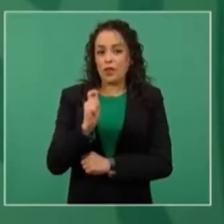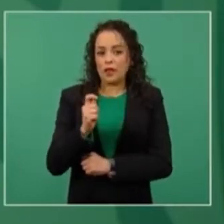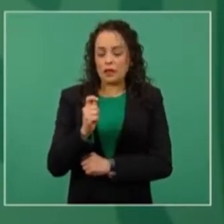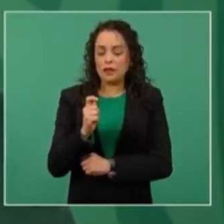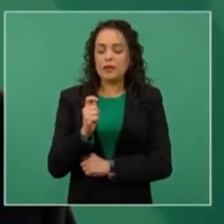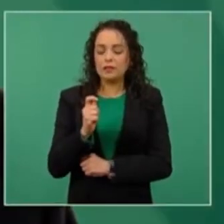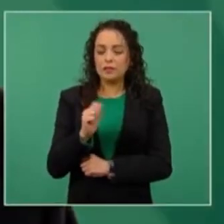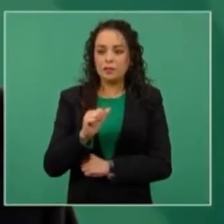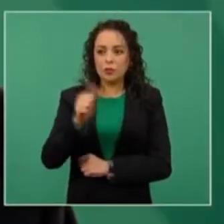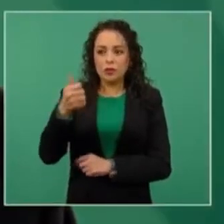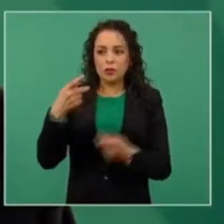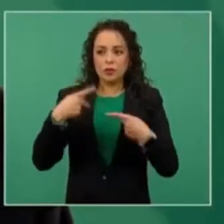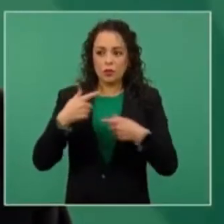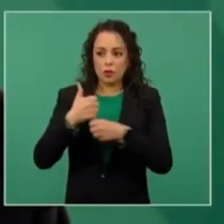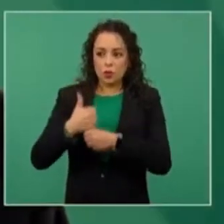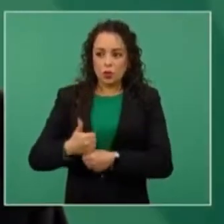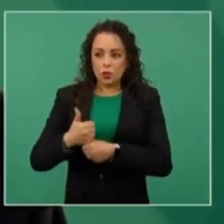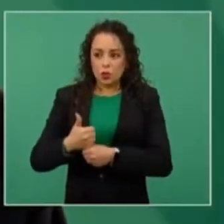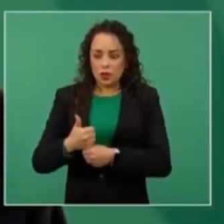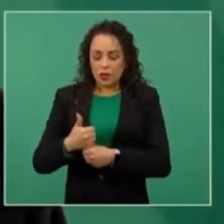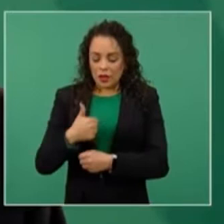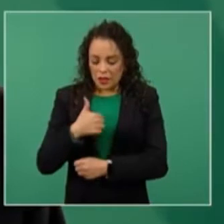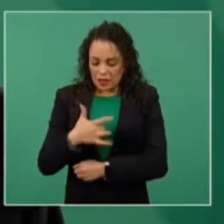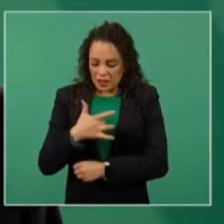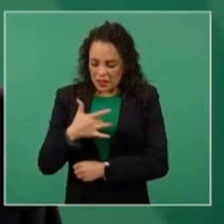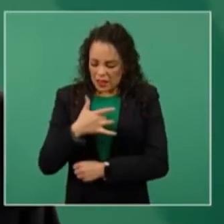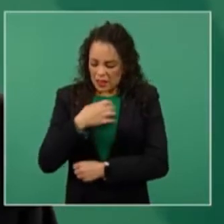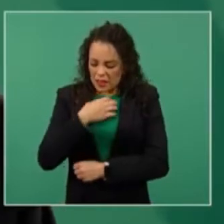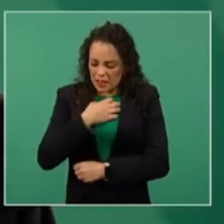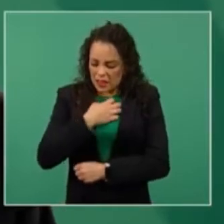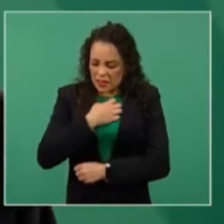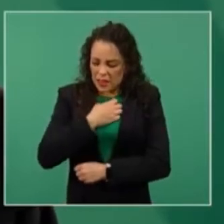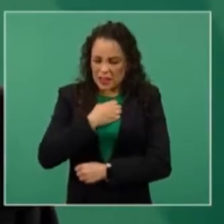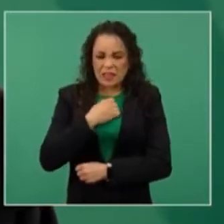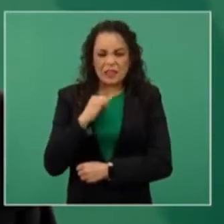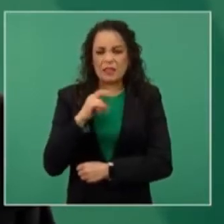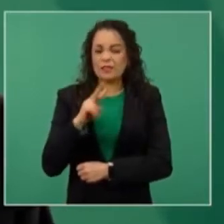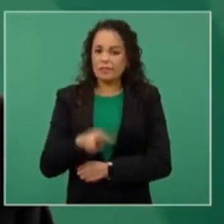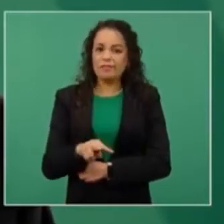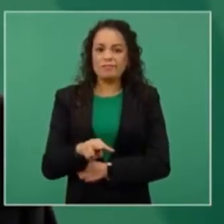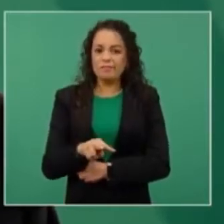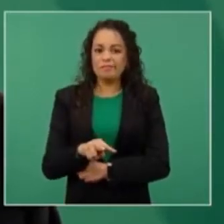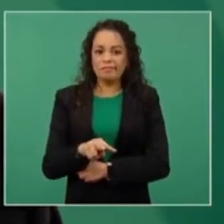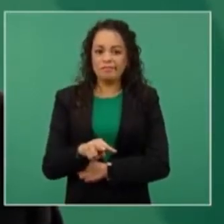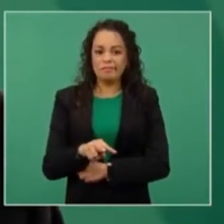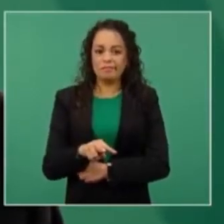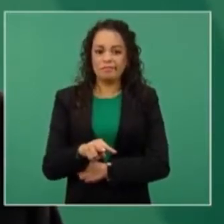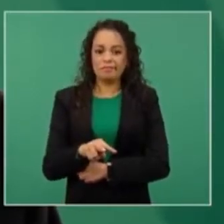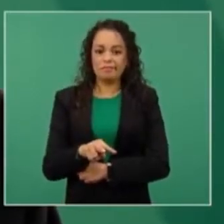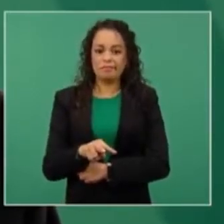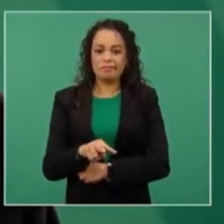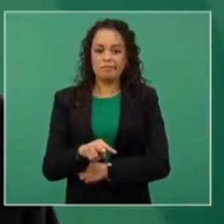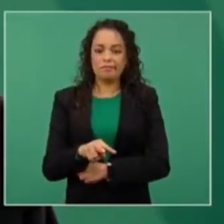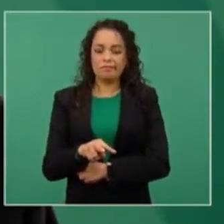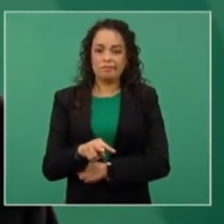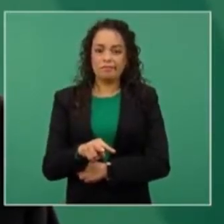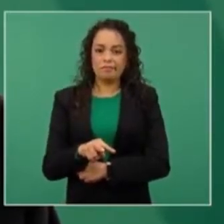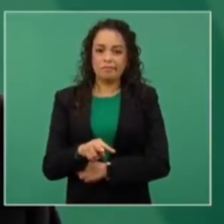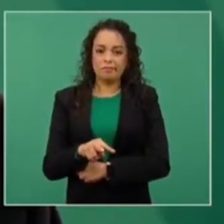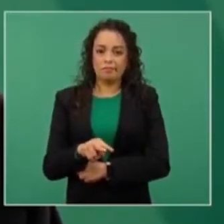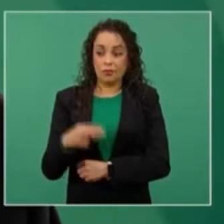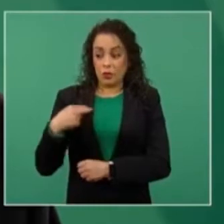dolor del prójimo, de los otros, de los semejantes.